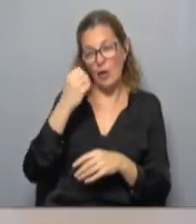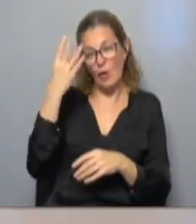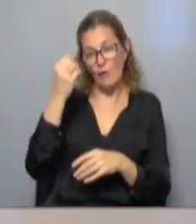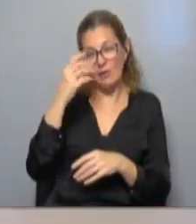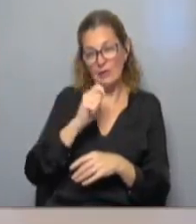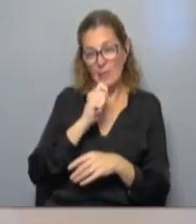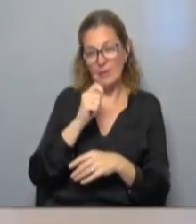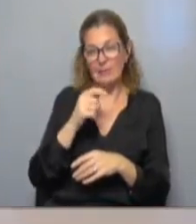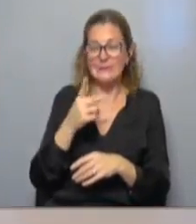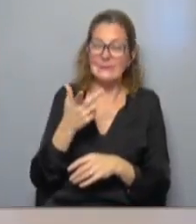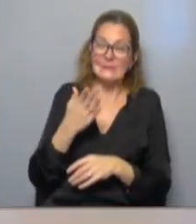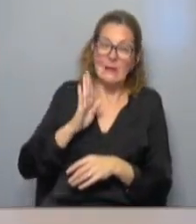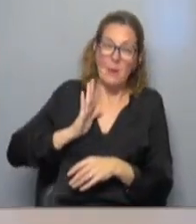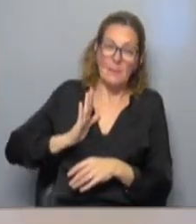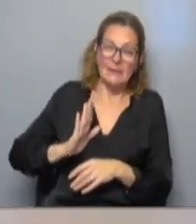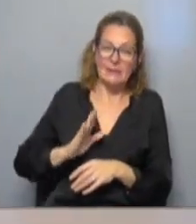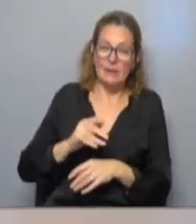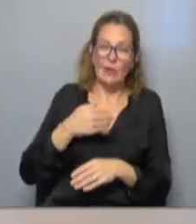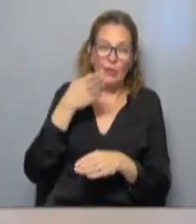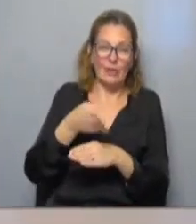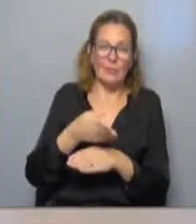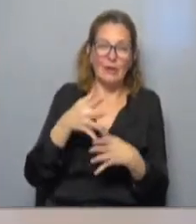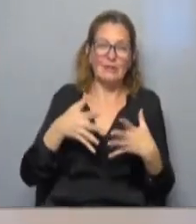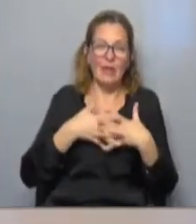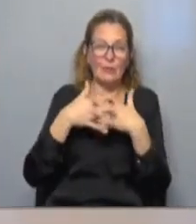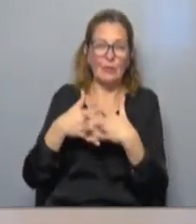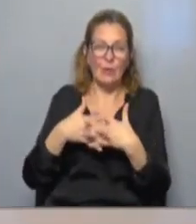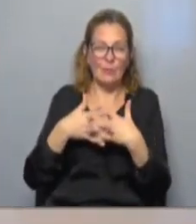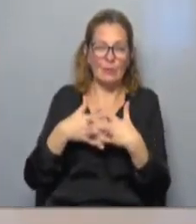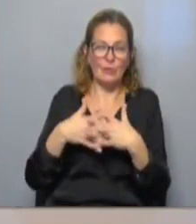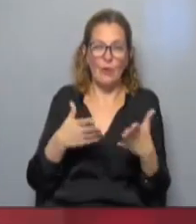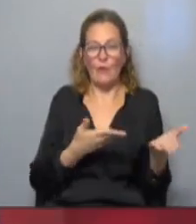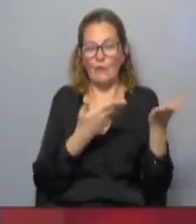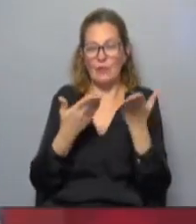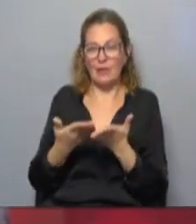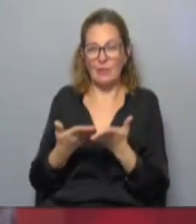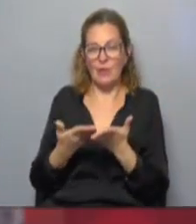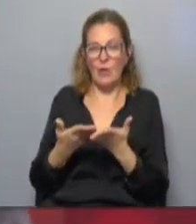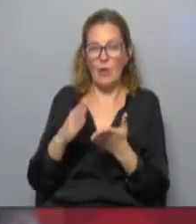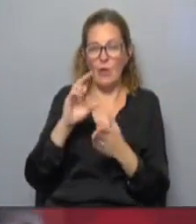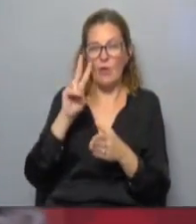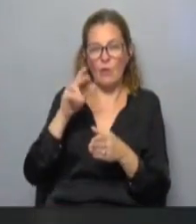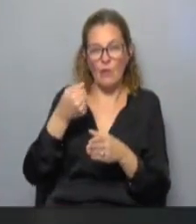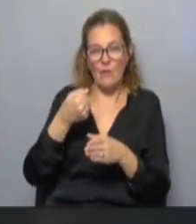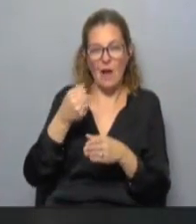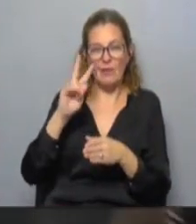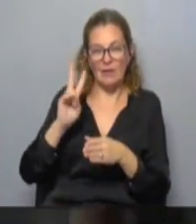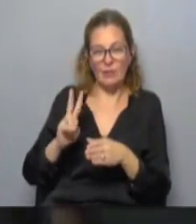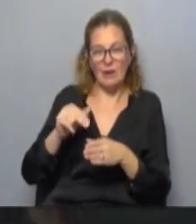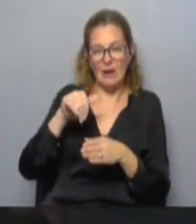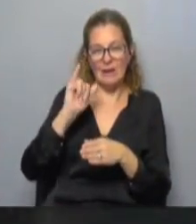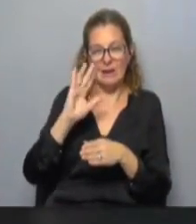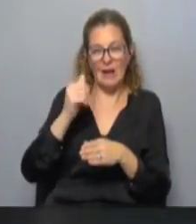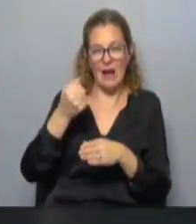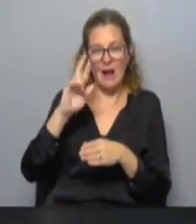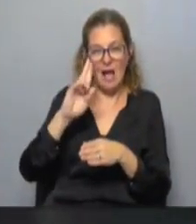lamenta la situación pero que decidió no ir debido a que Estados Unidos no cursó invitación a Cuba, Nicaragua y Venezuela por considerar